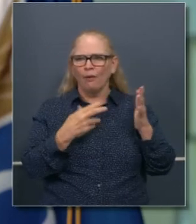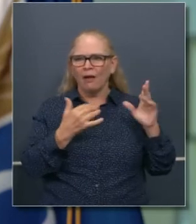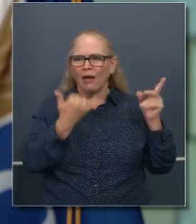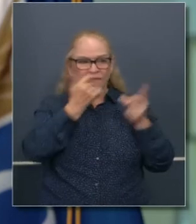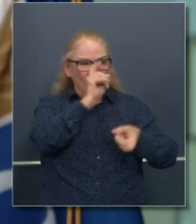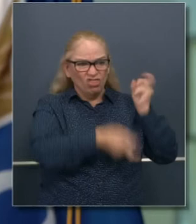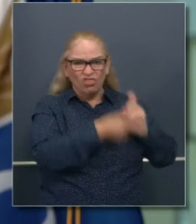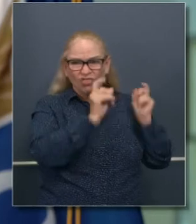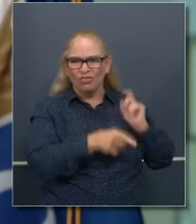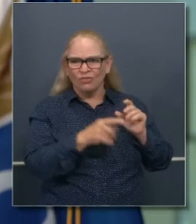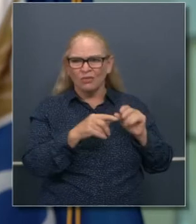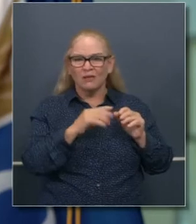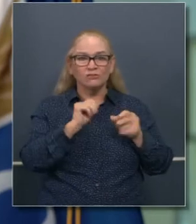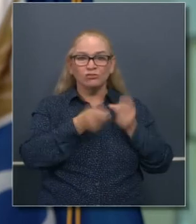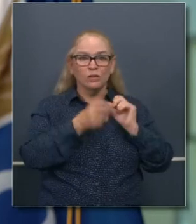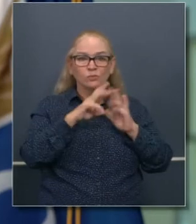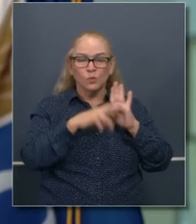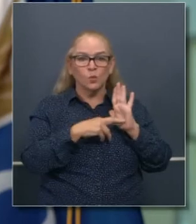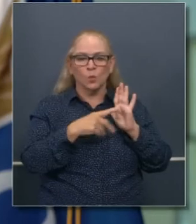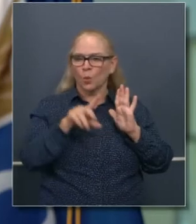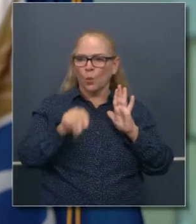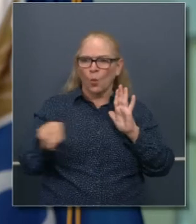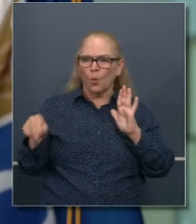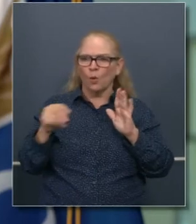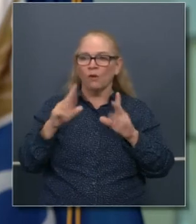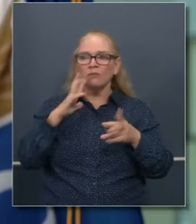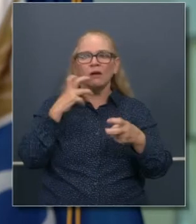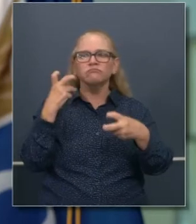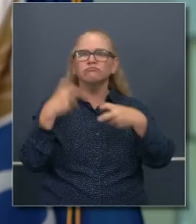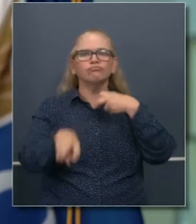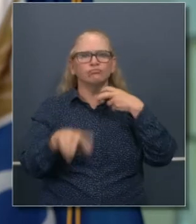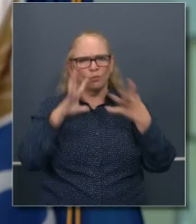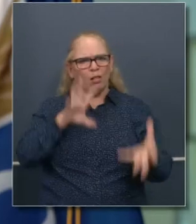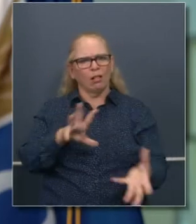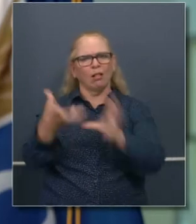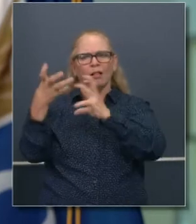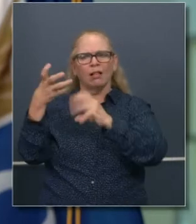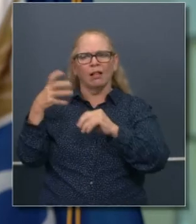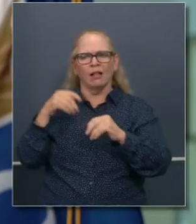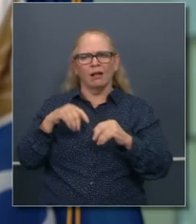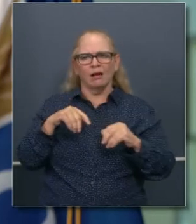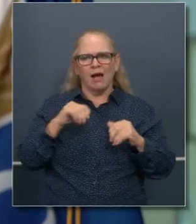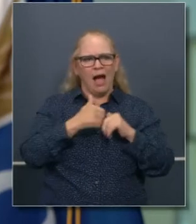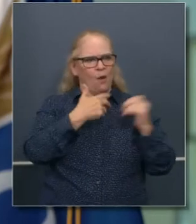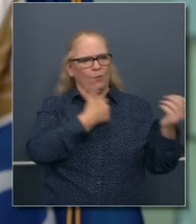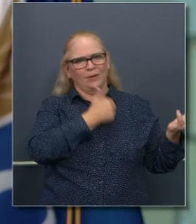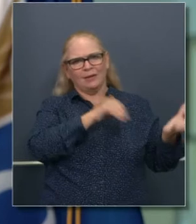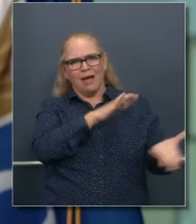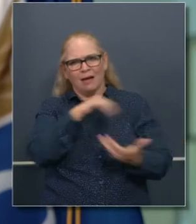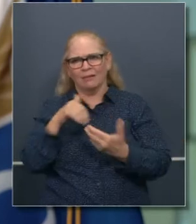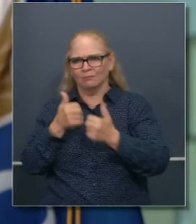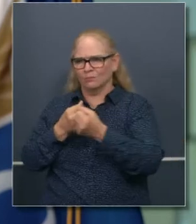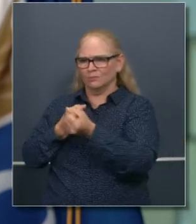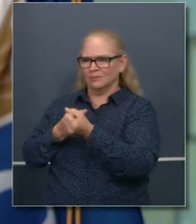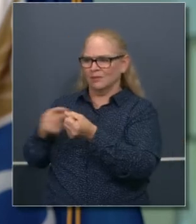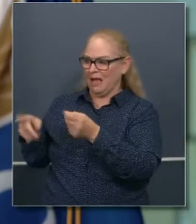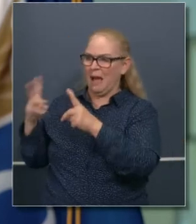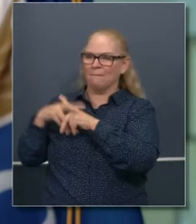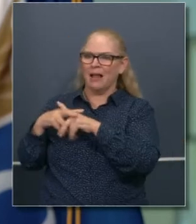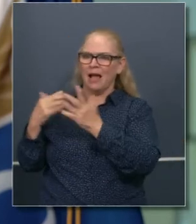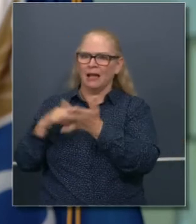y ustedes saben esto muy bien porque ustedes han visto a gobernadores de todos los partidos políticos